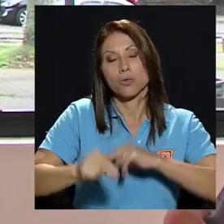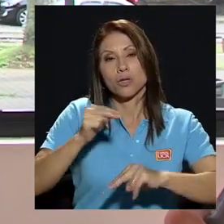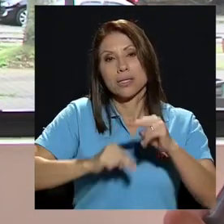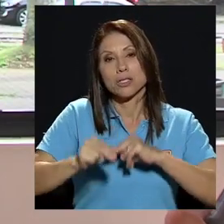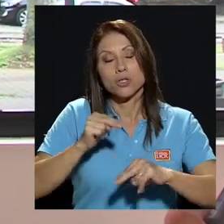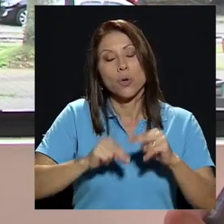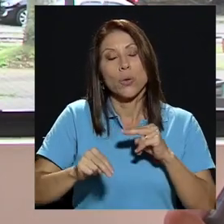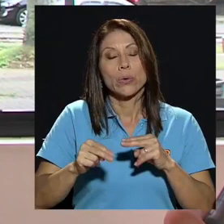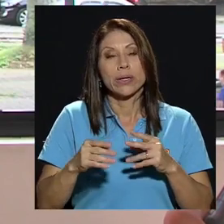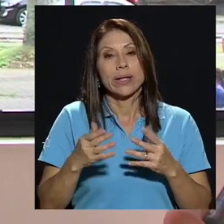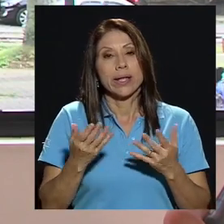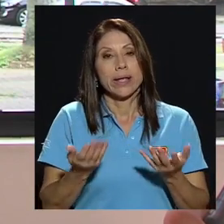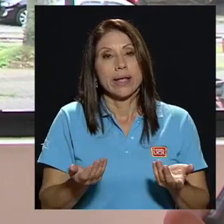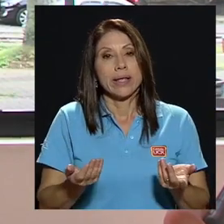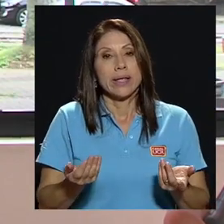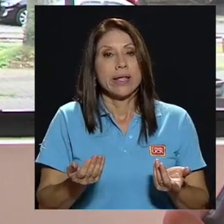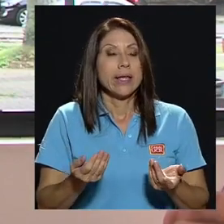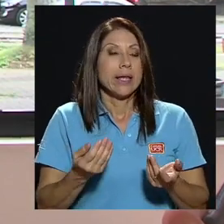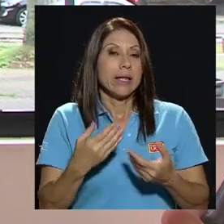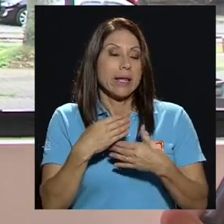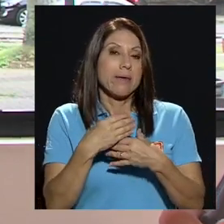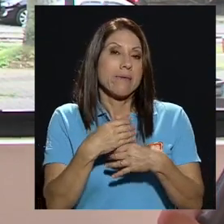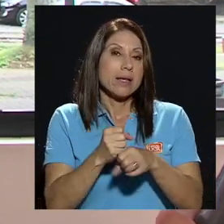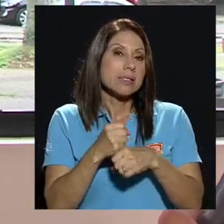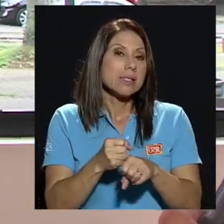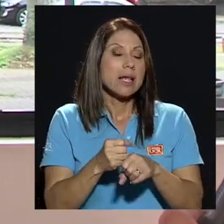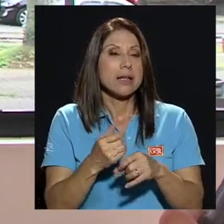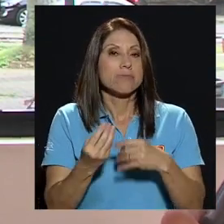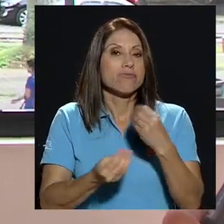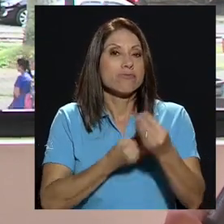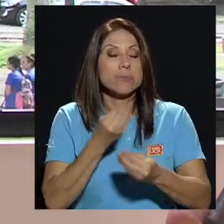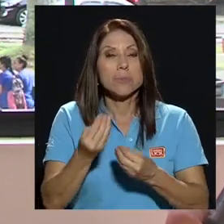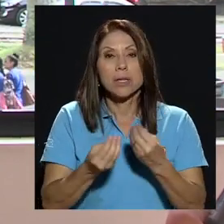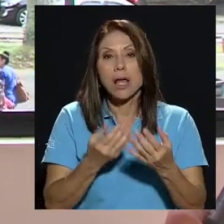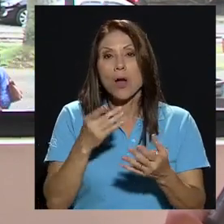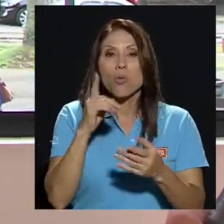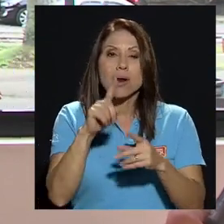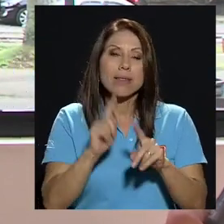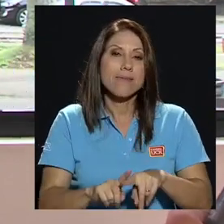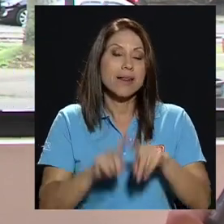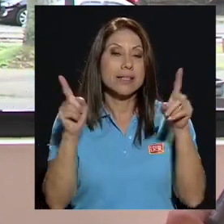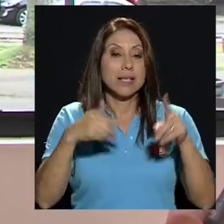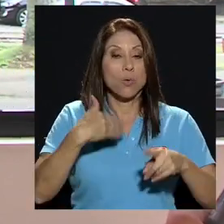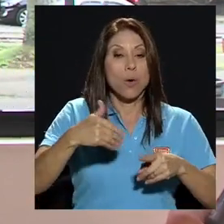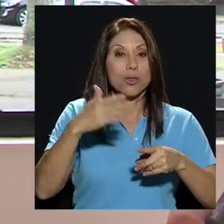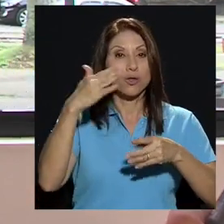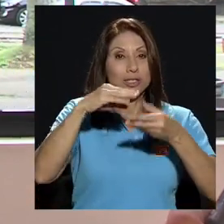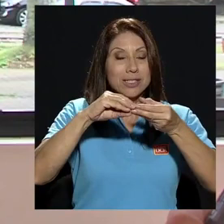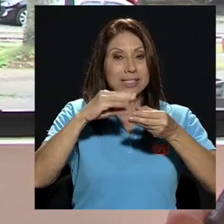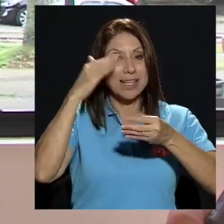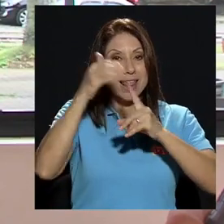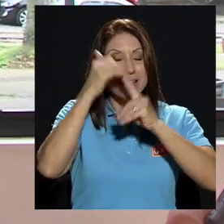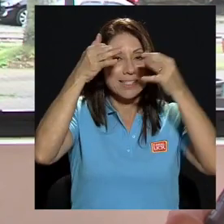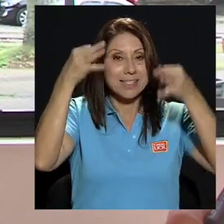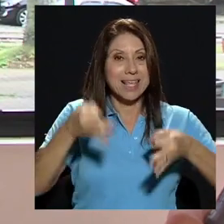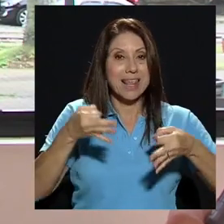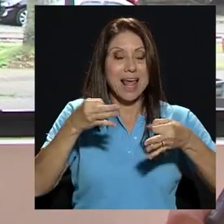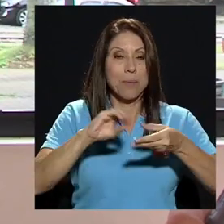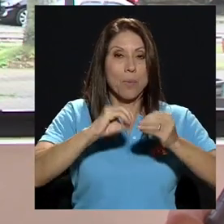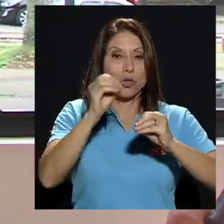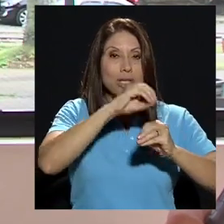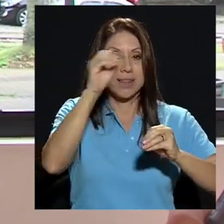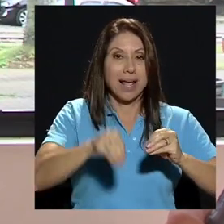digamos que nos va a marcar ahí un punto cuando se decide ese porcentaje entre la administración y el sindicato pero que